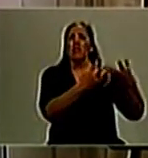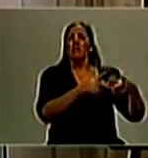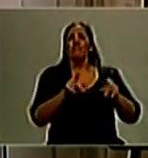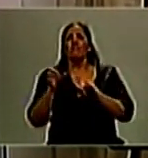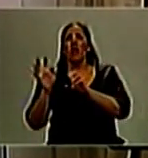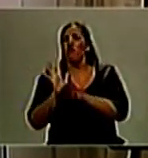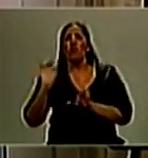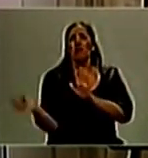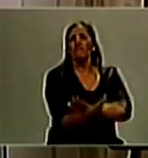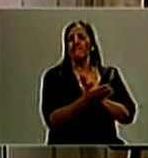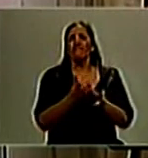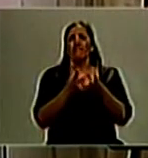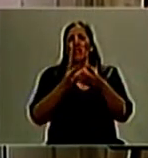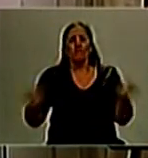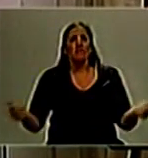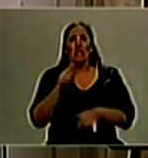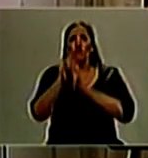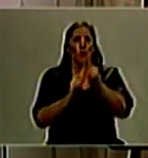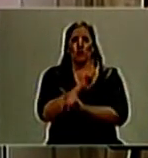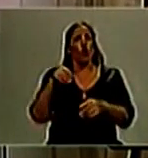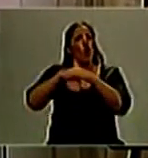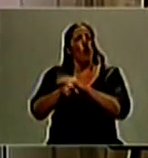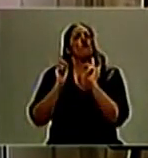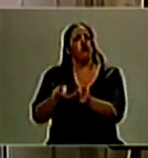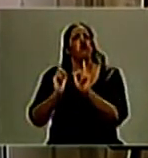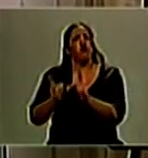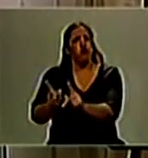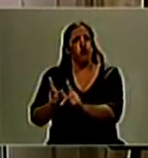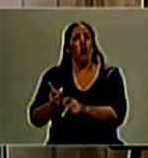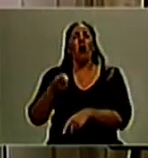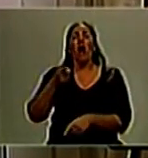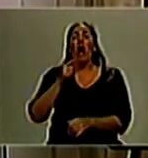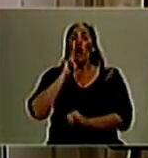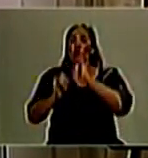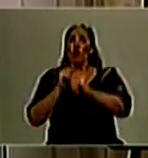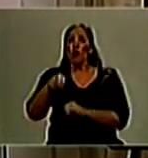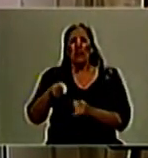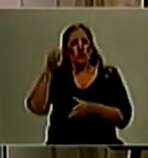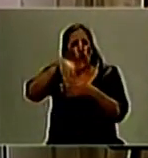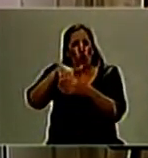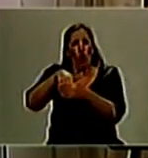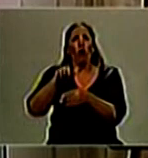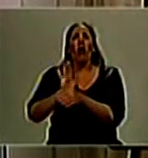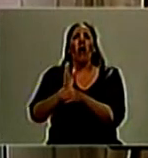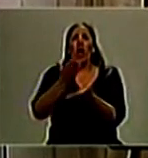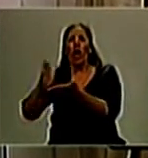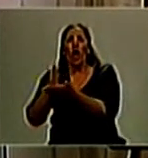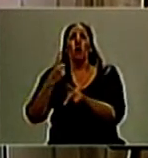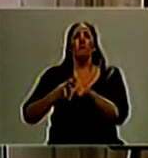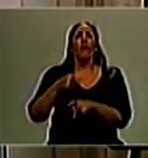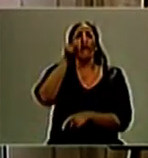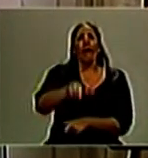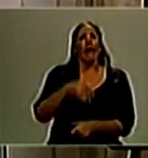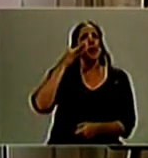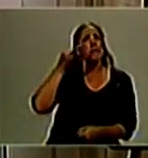no será almacenada en las bases de datos de inteligencia por razones de raza, fe, religiosa, acciones privadas, su opinión política